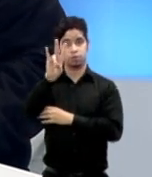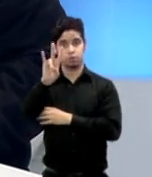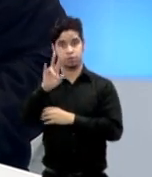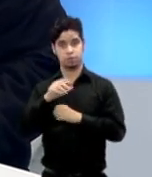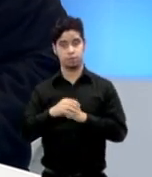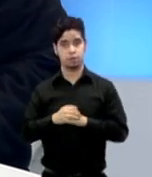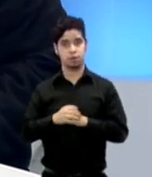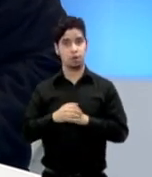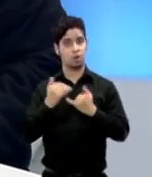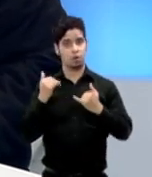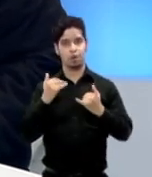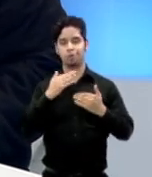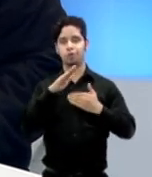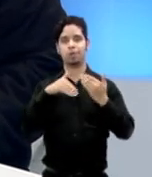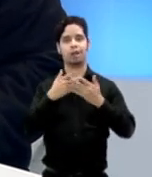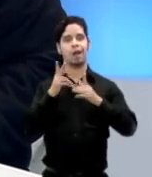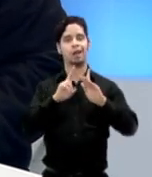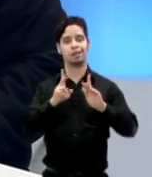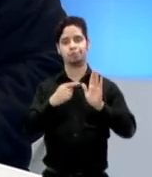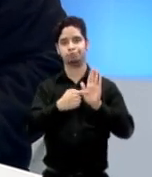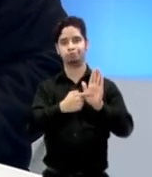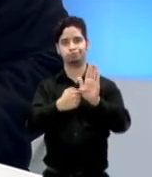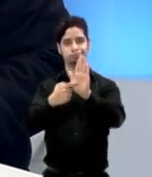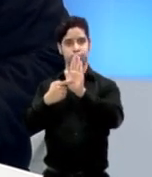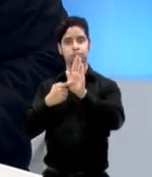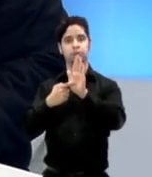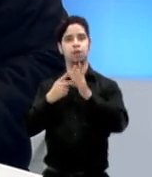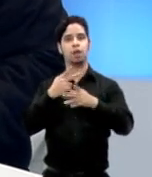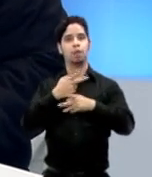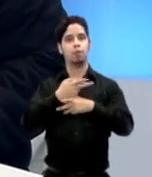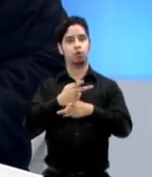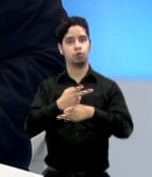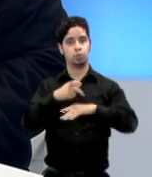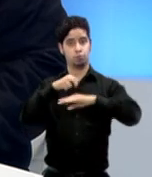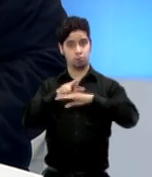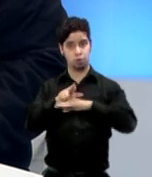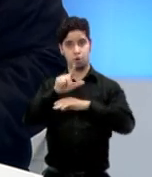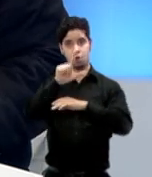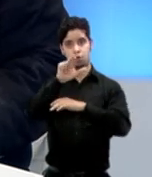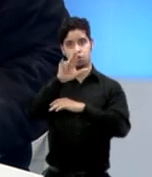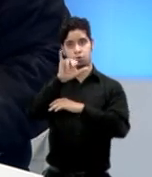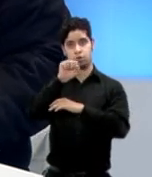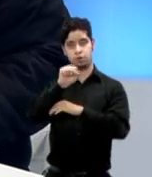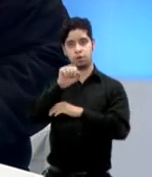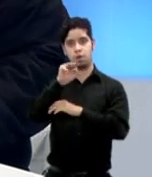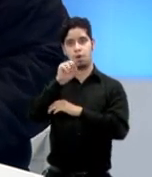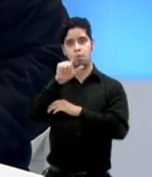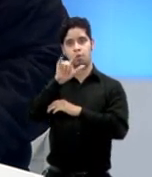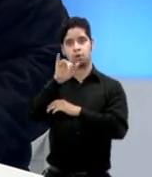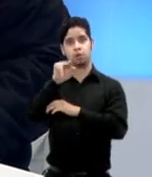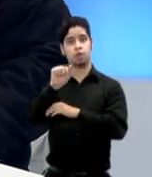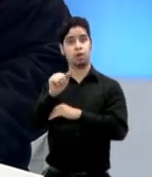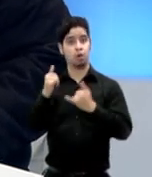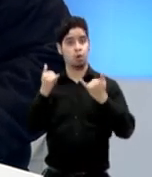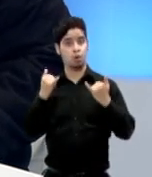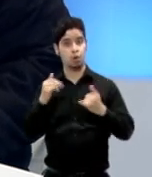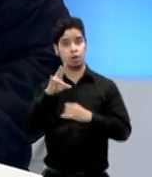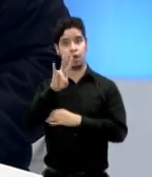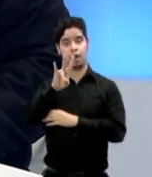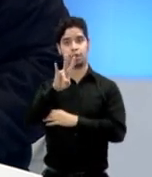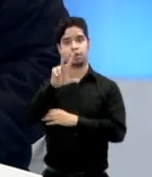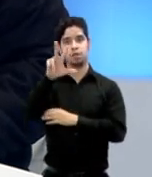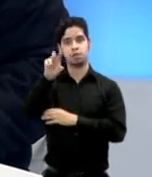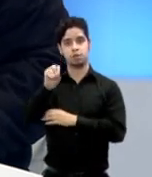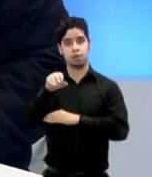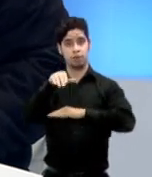nuestro público con dos producciones del director puertorriqueño luis molina casanova hoy a las 7 y 30 de la noche